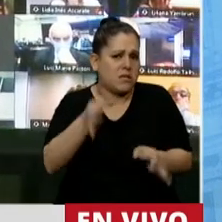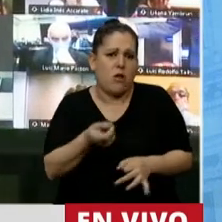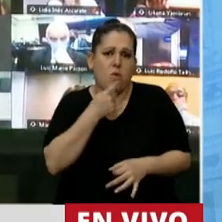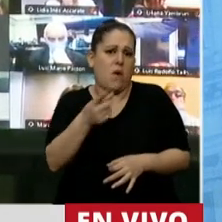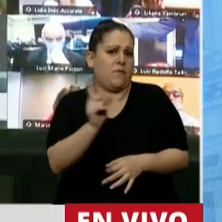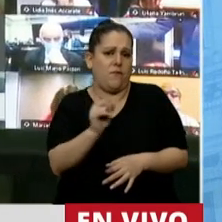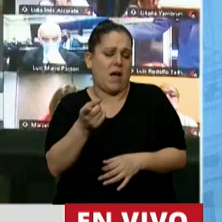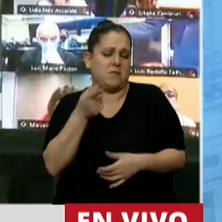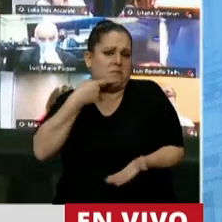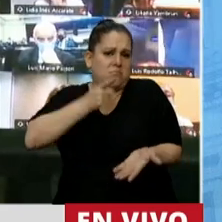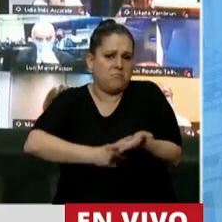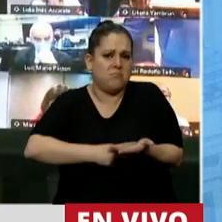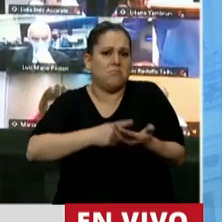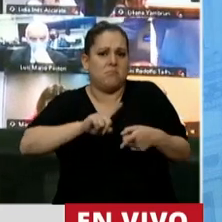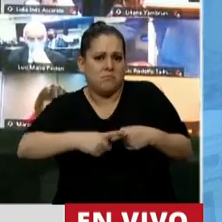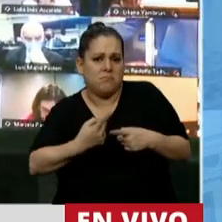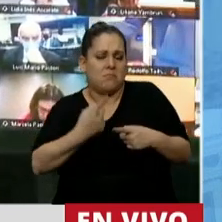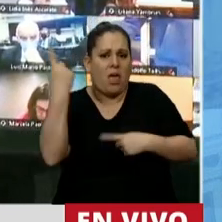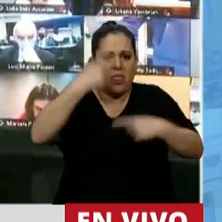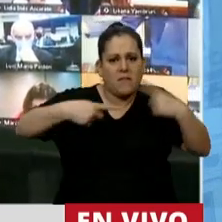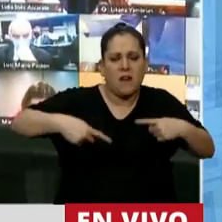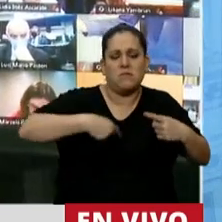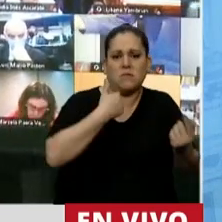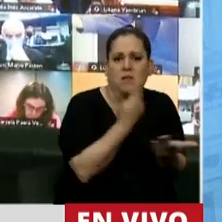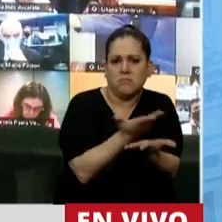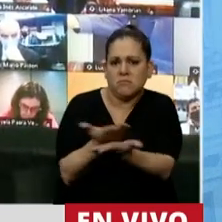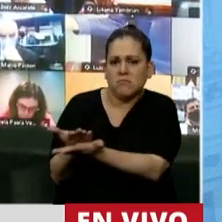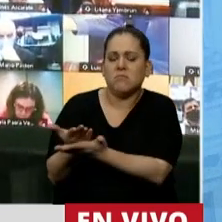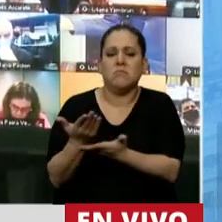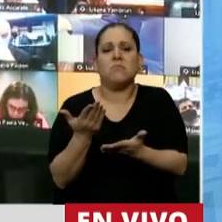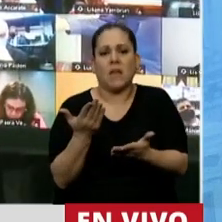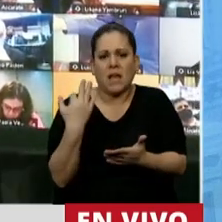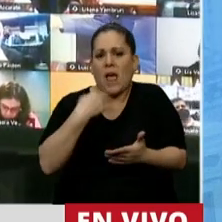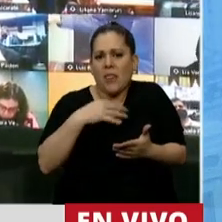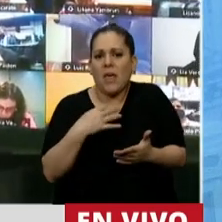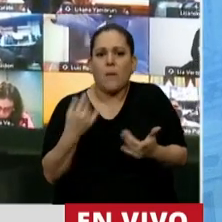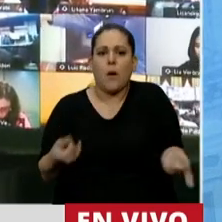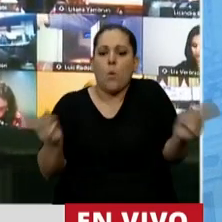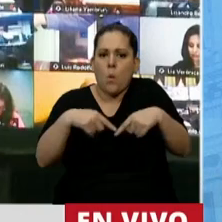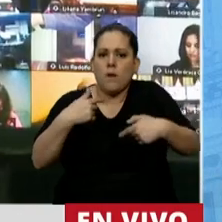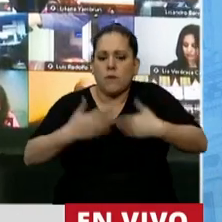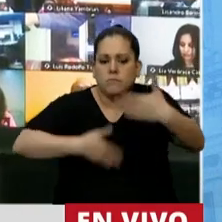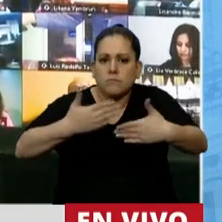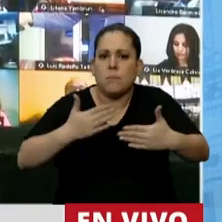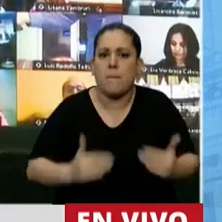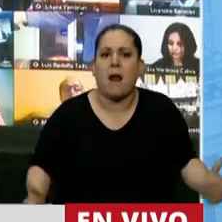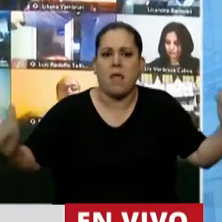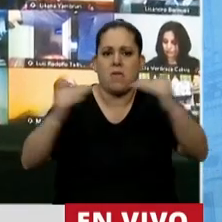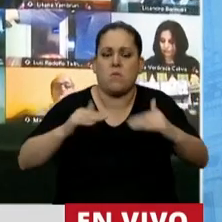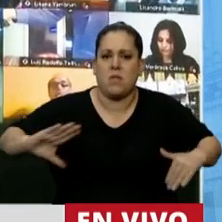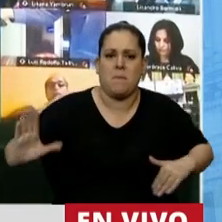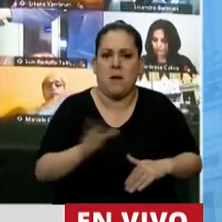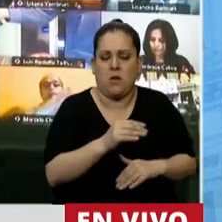pequeños proyectos, prudentes proyectos, que traten de recomponer un camino de mayor igualdad en la Argentina.